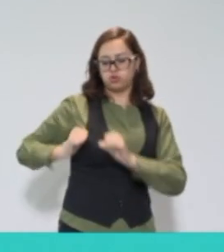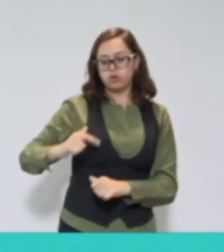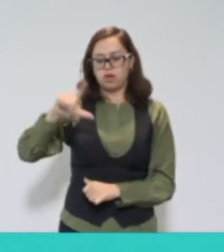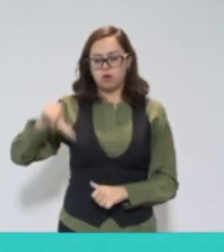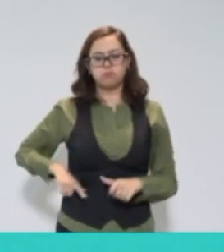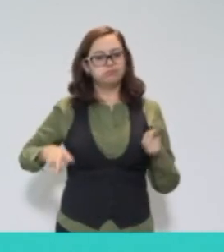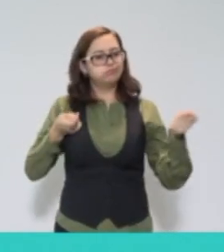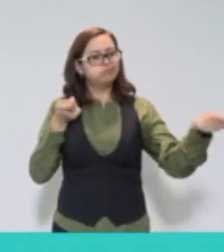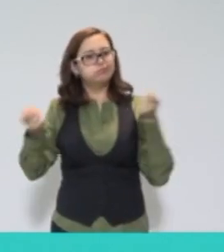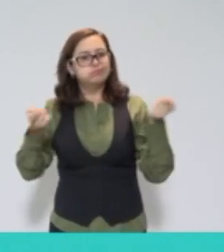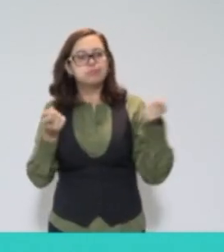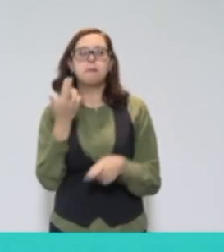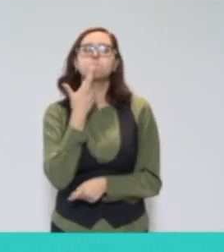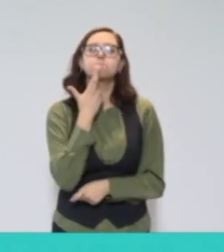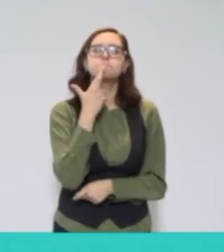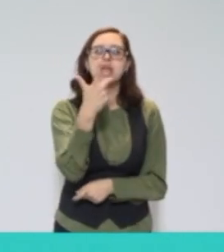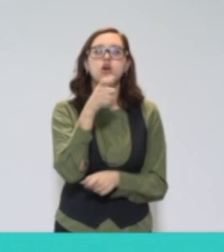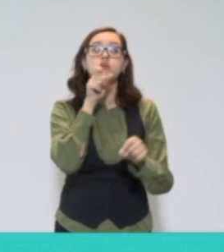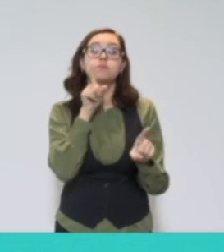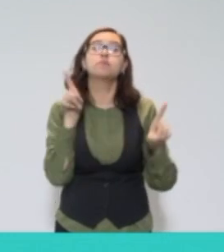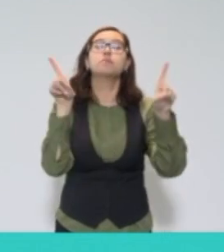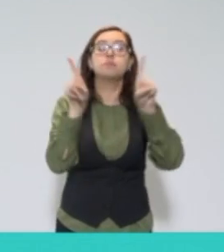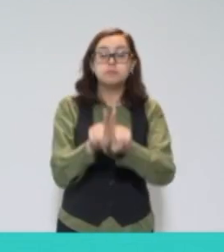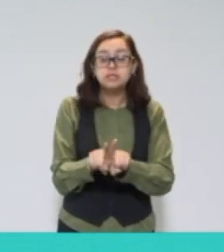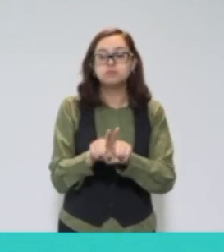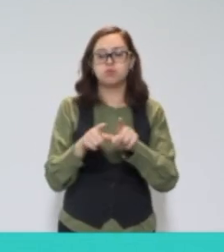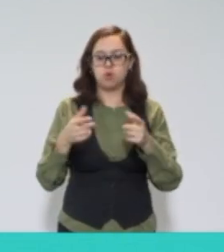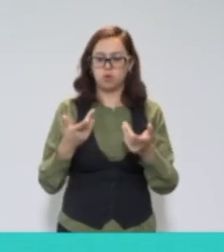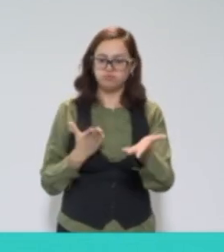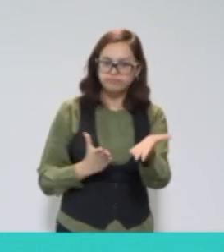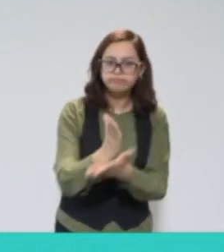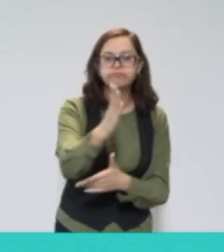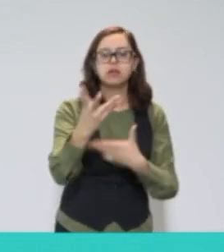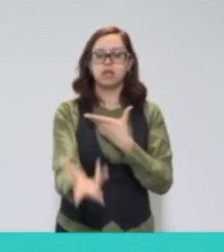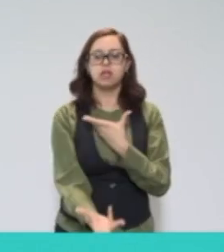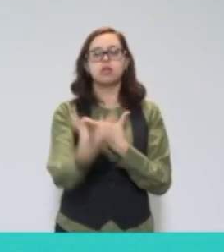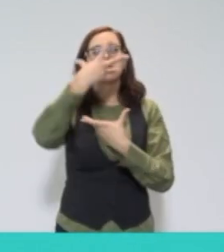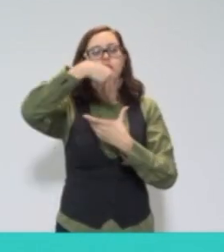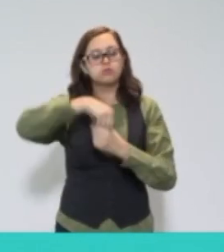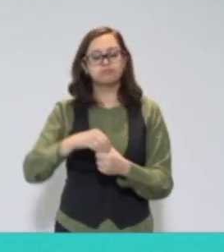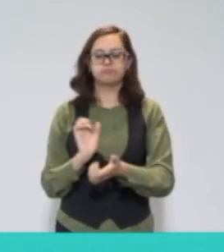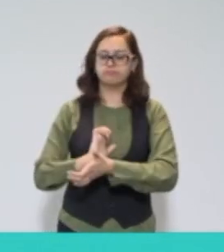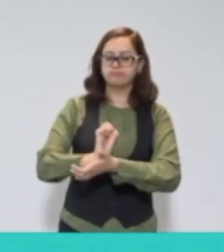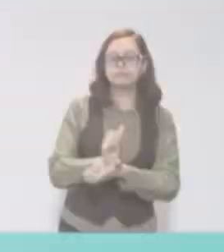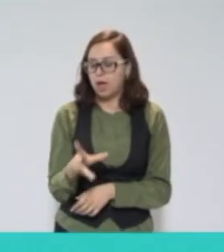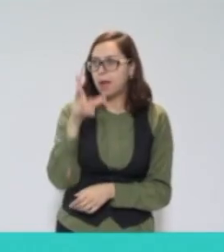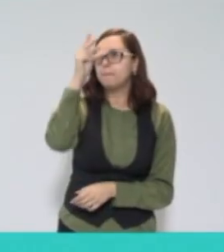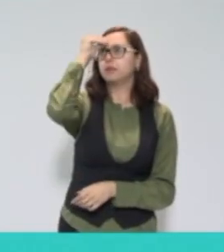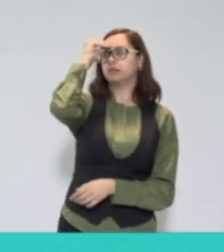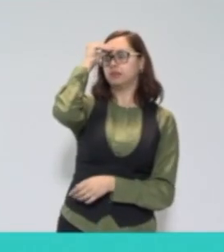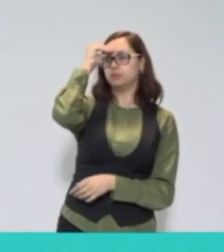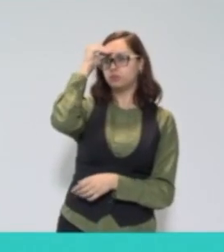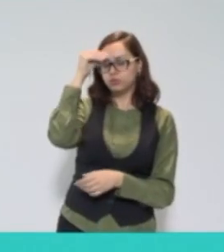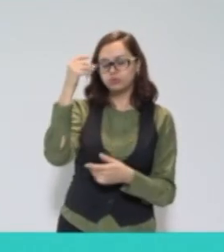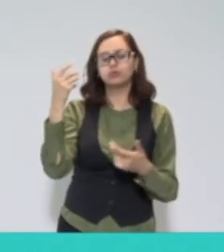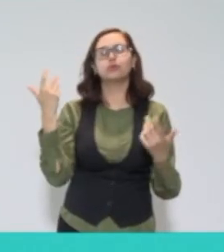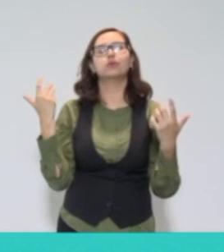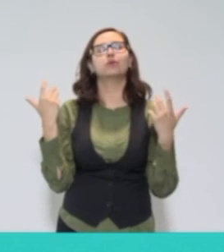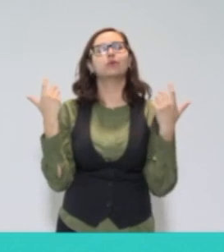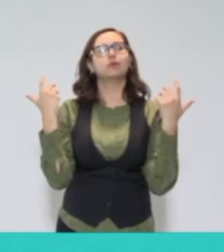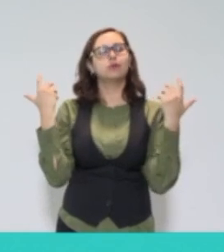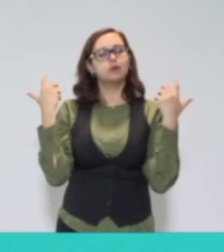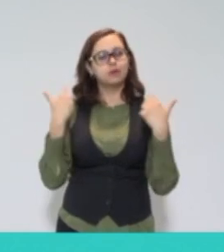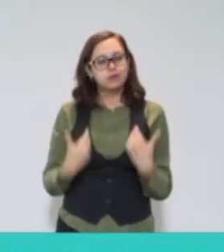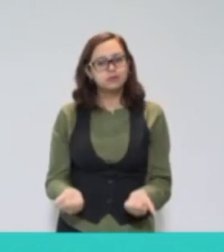y que se abra paso a la inclusión, la no discriminación y la igualdad. No puede existir la